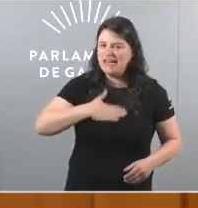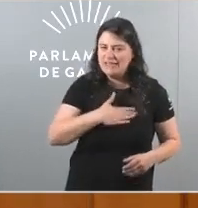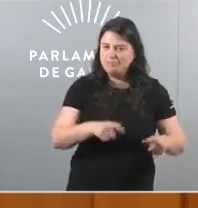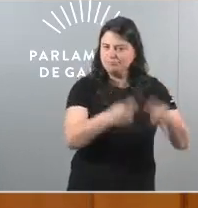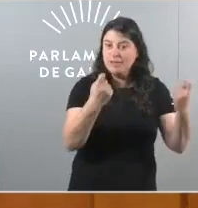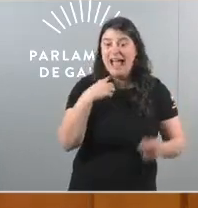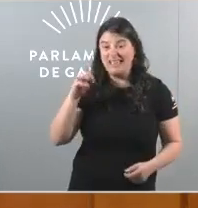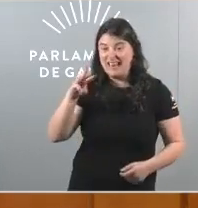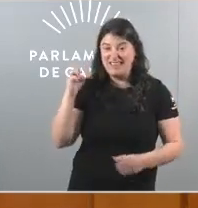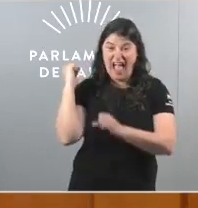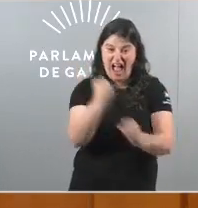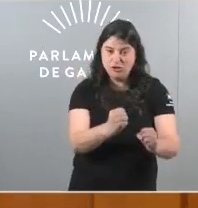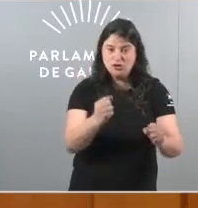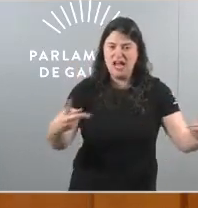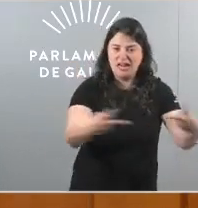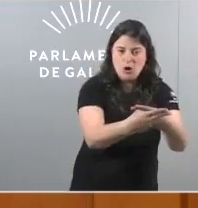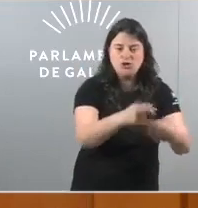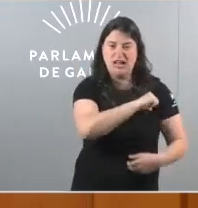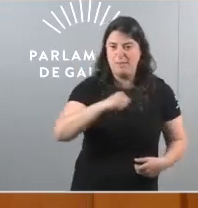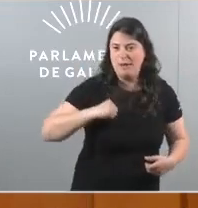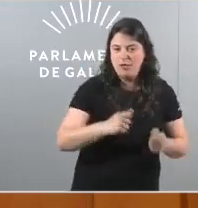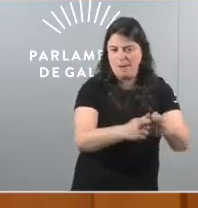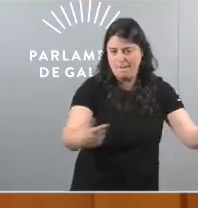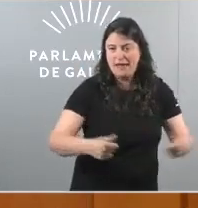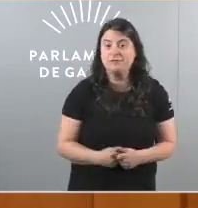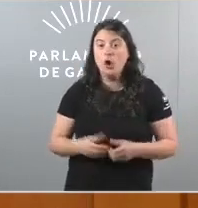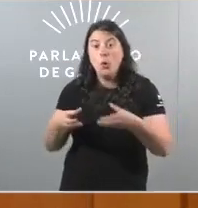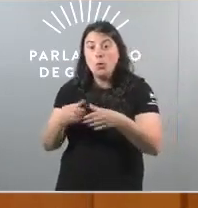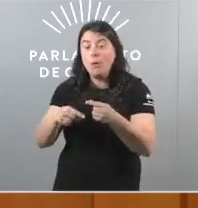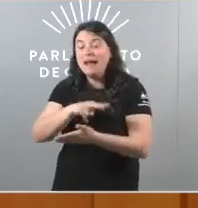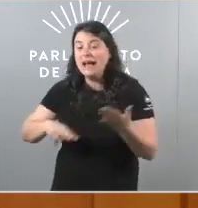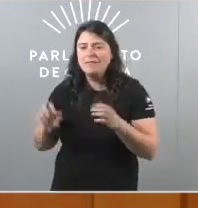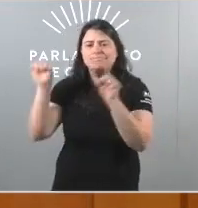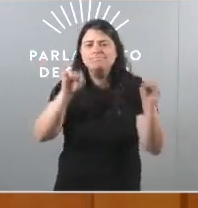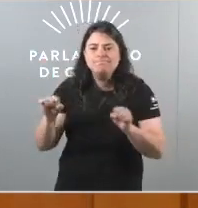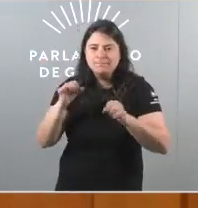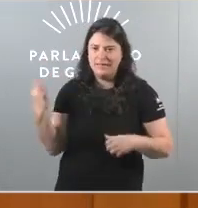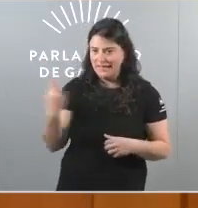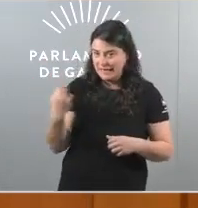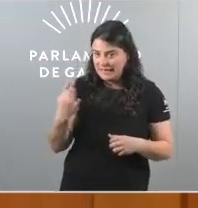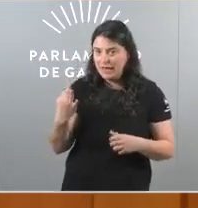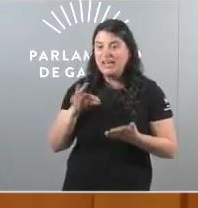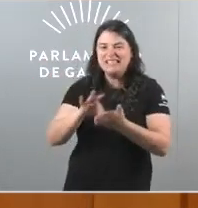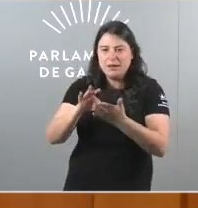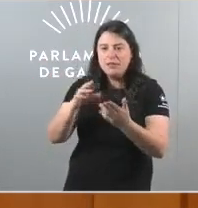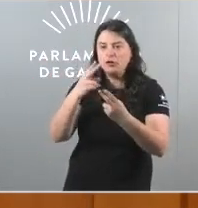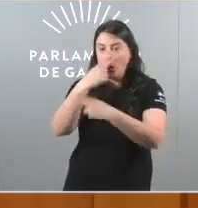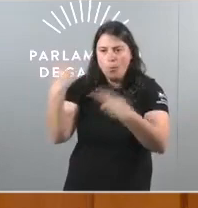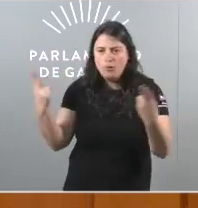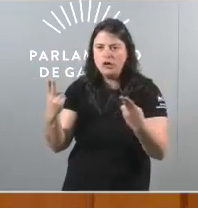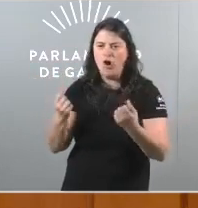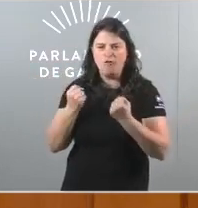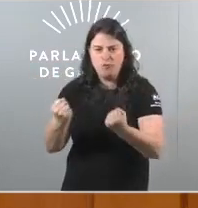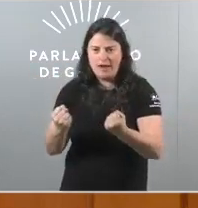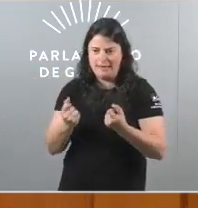de recortes e privatizacións desde o BNG que defendemos é fortalecer os servizos públicos por